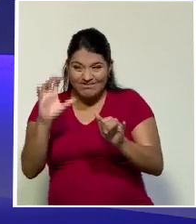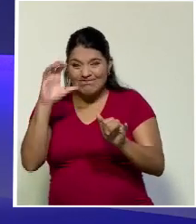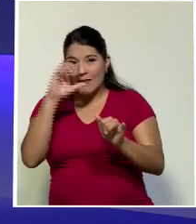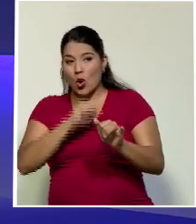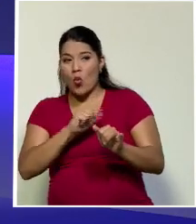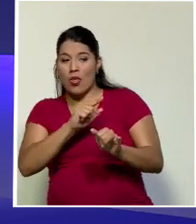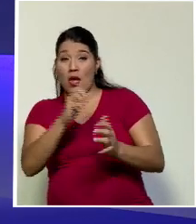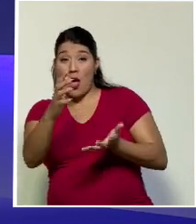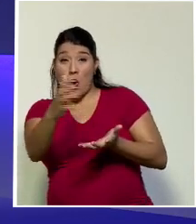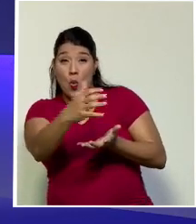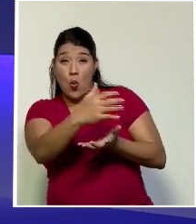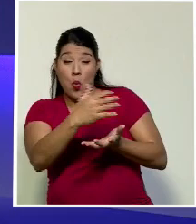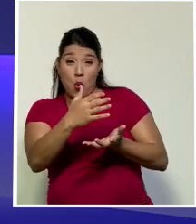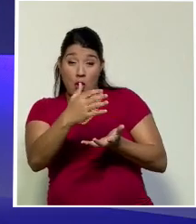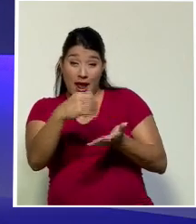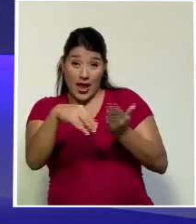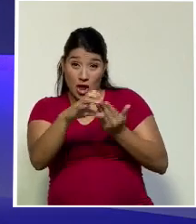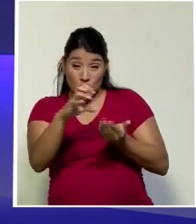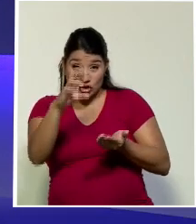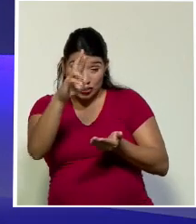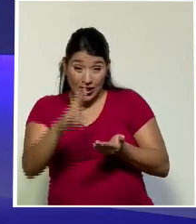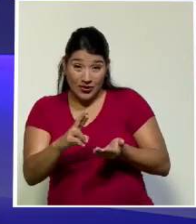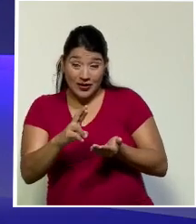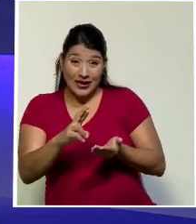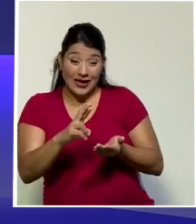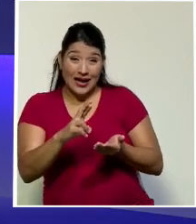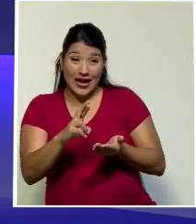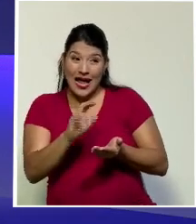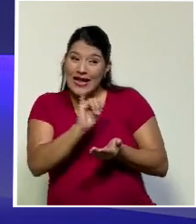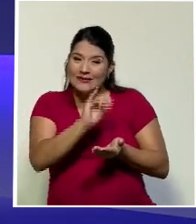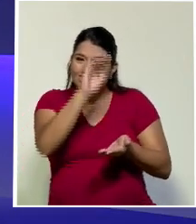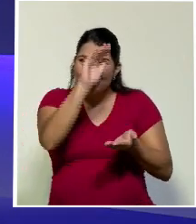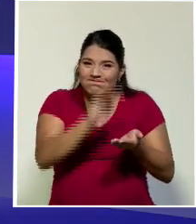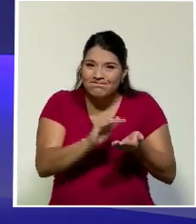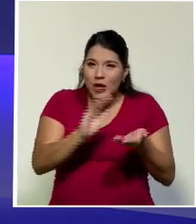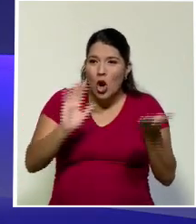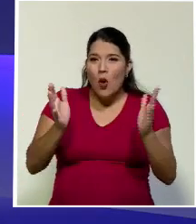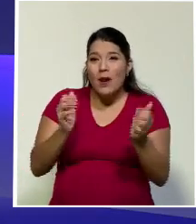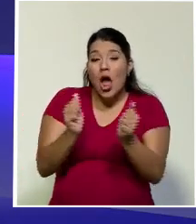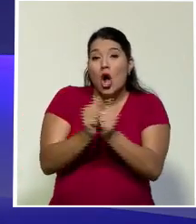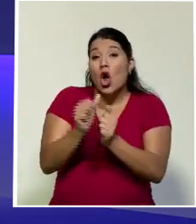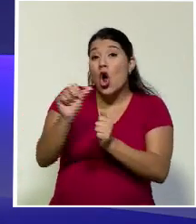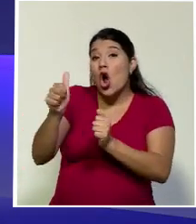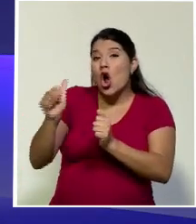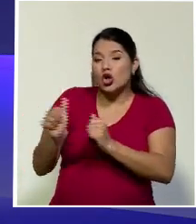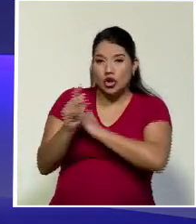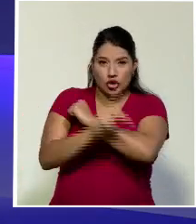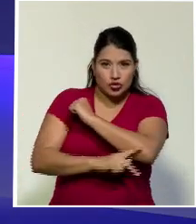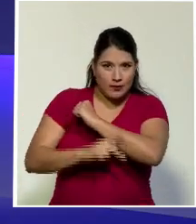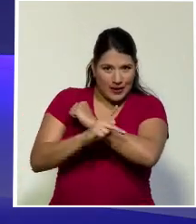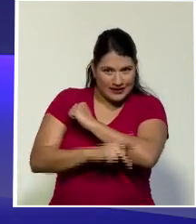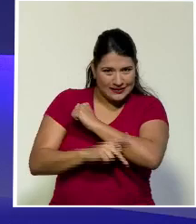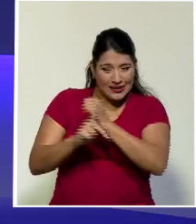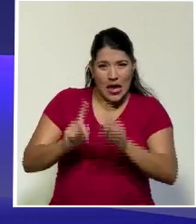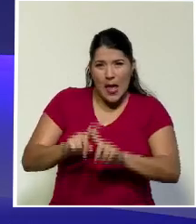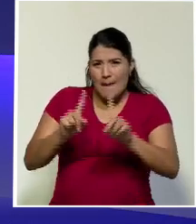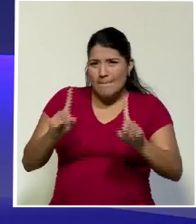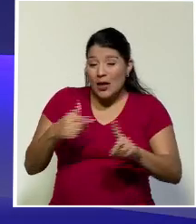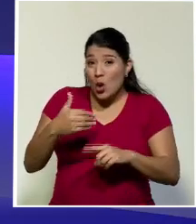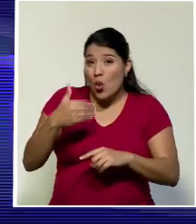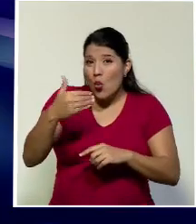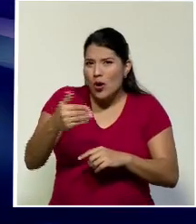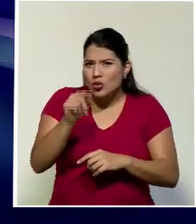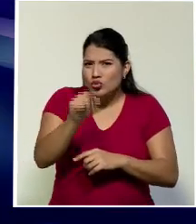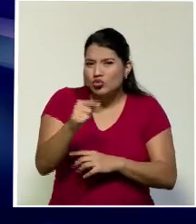tributaria, la recaudación tributaria más bien, es baja. Pero cuando se analiza las tasas impositivas, las tasas